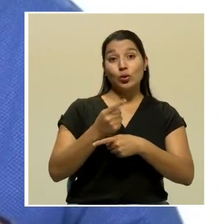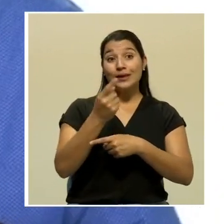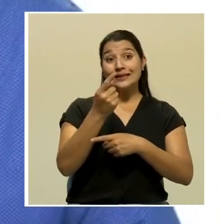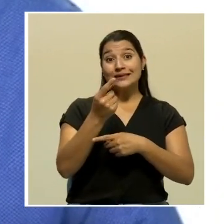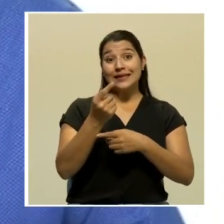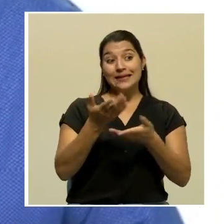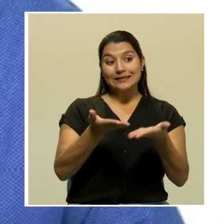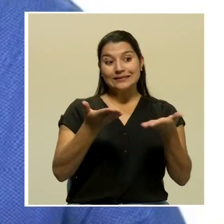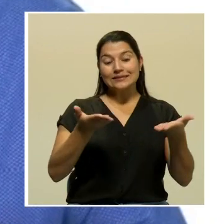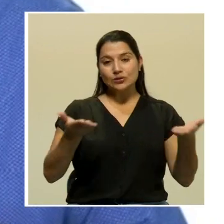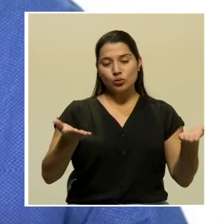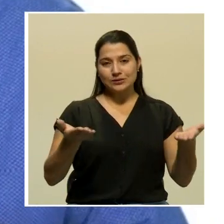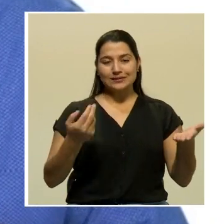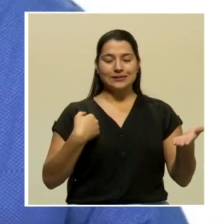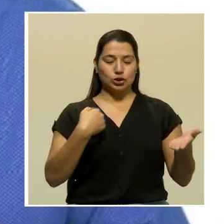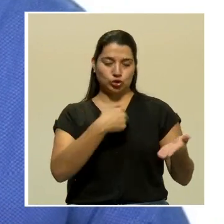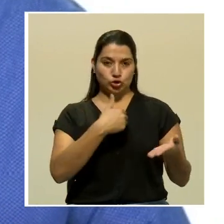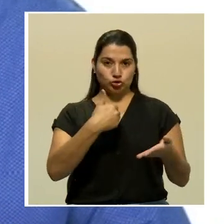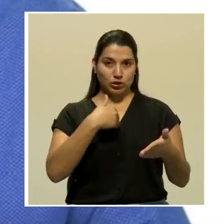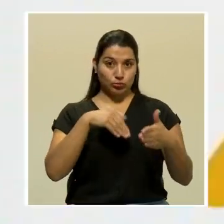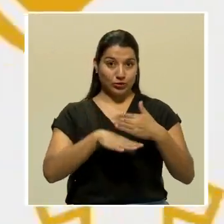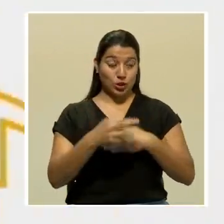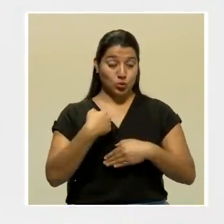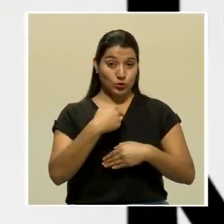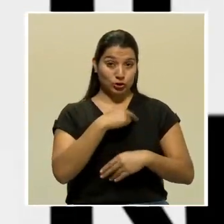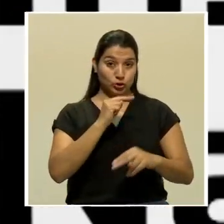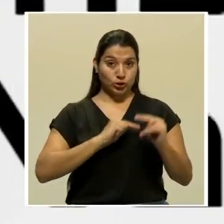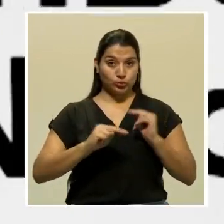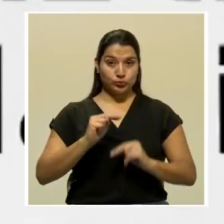recursos con los que contemos en nuestro emprendimiento.